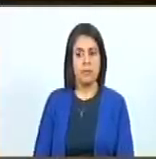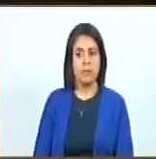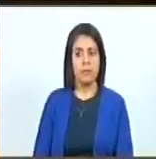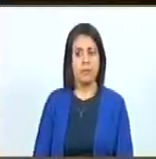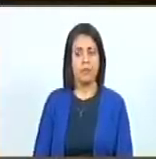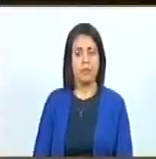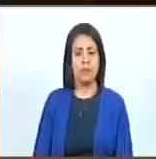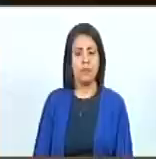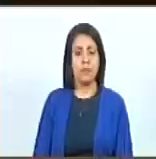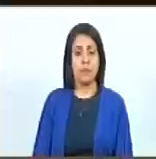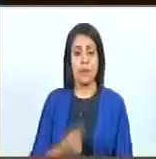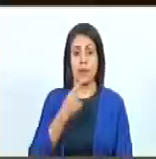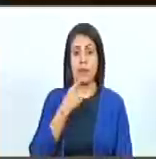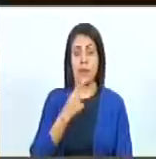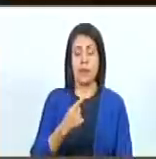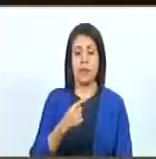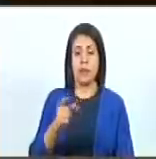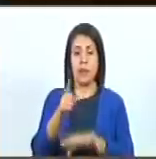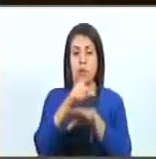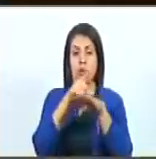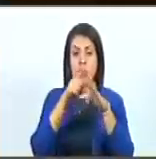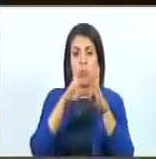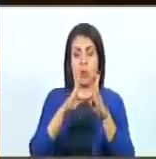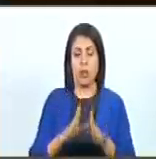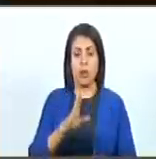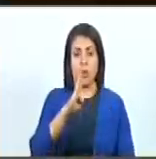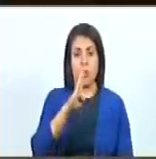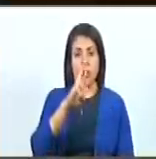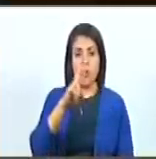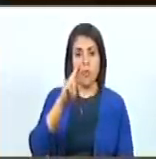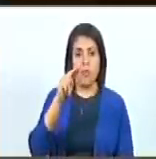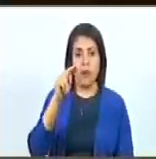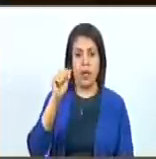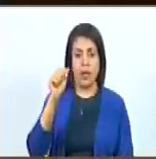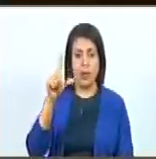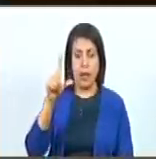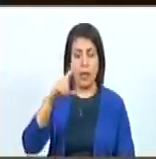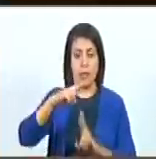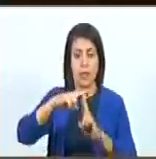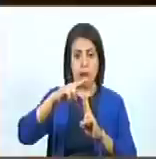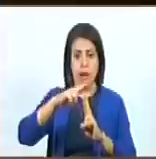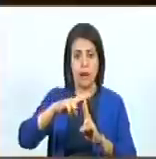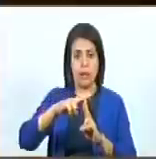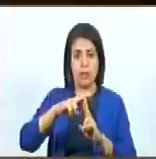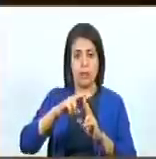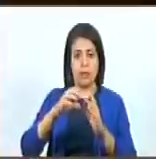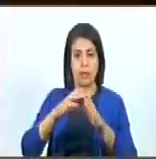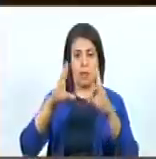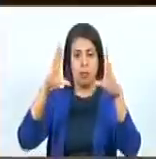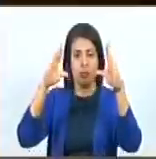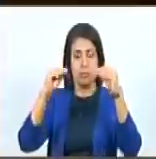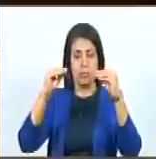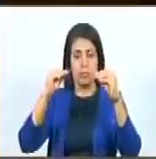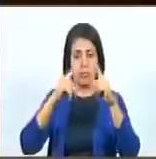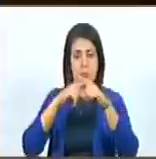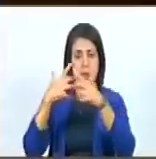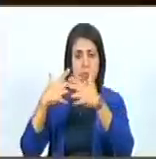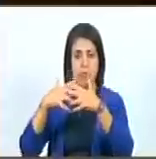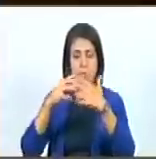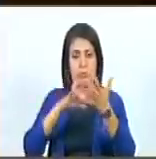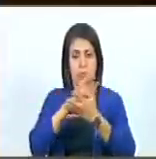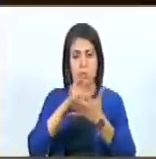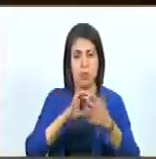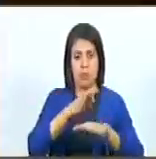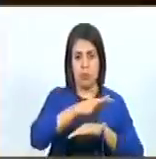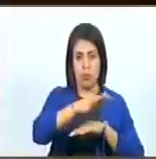Me señala el gobernador Bernal que en Táchira los cortes son programados con CorpoELEC y que ningún